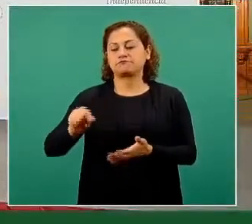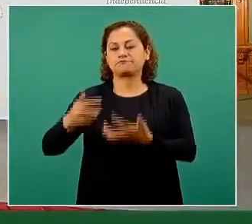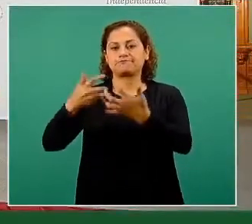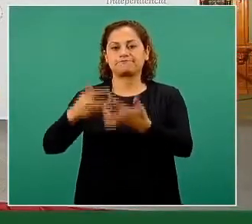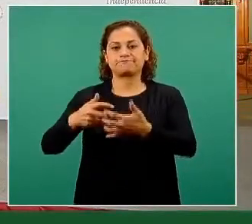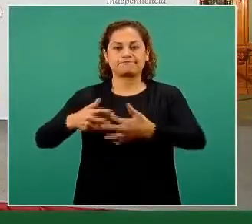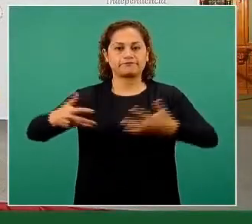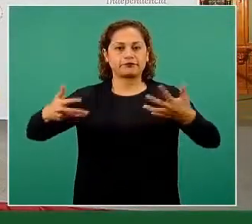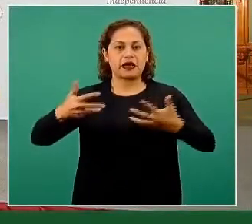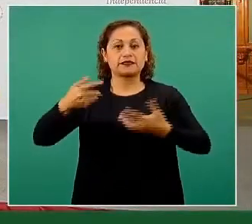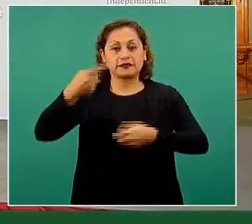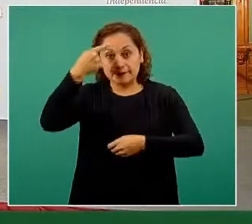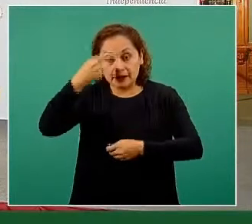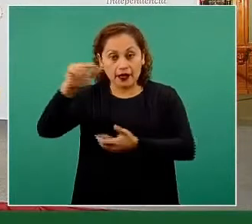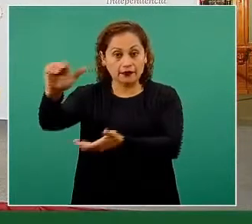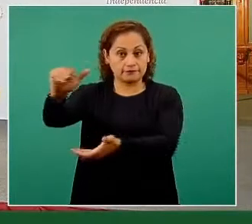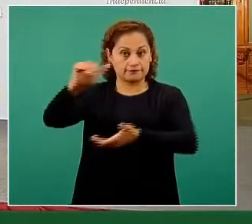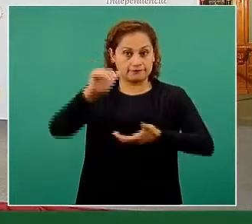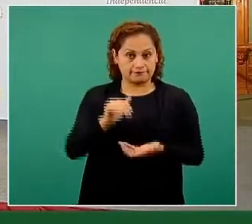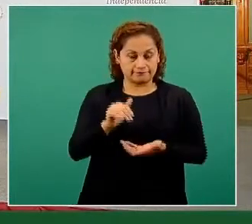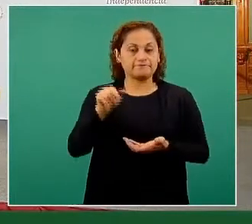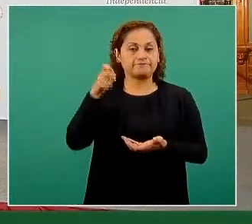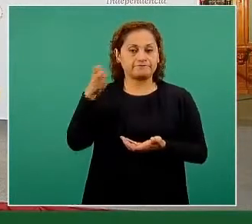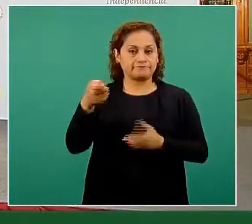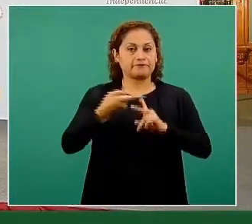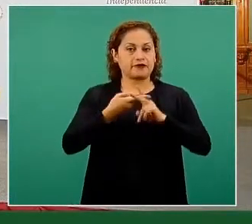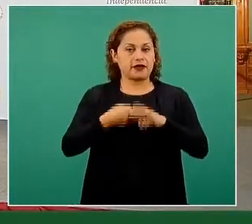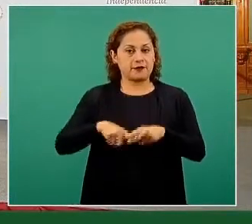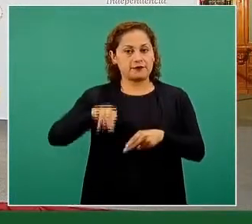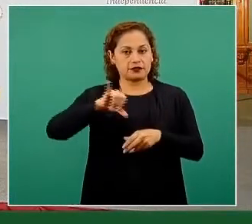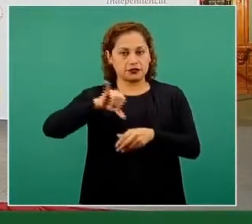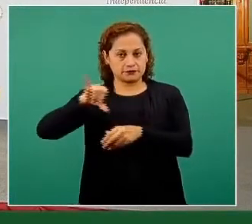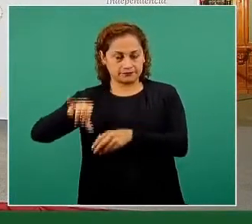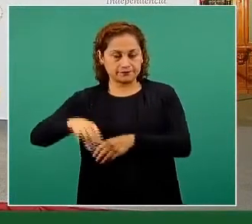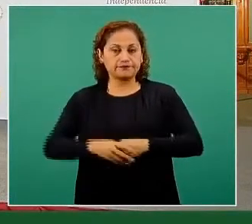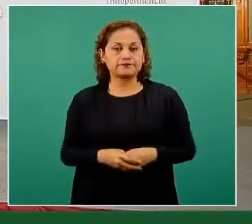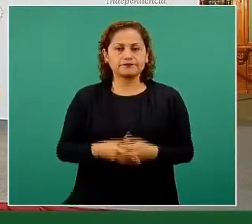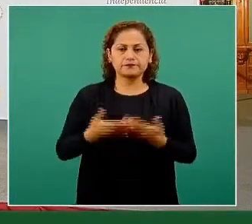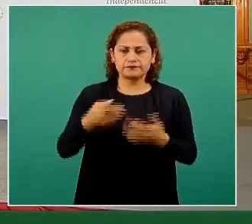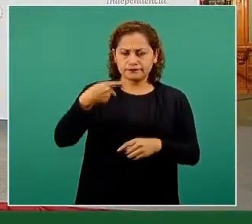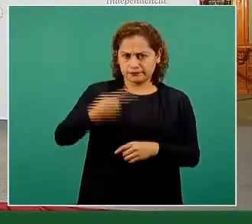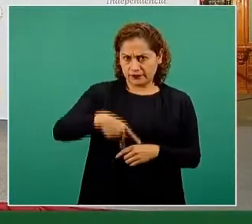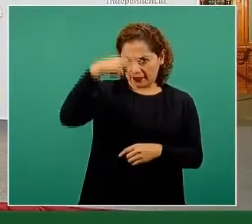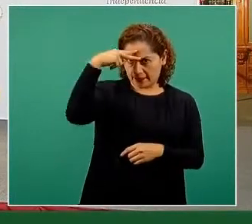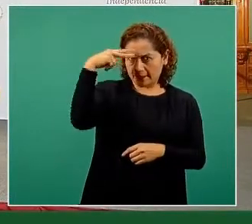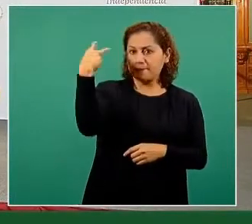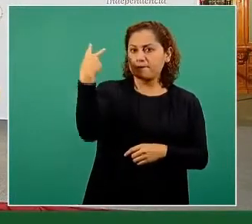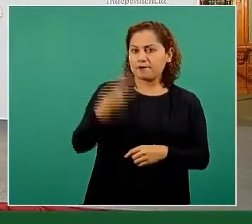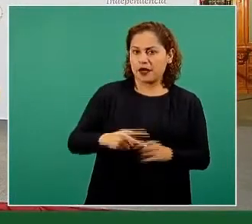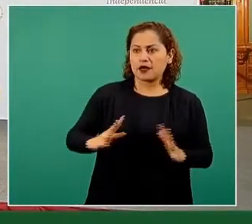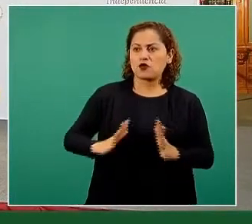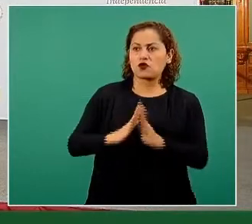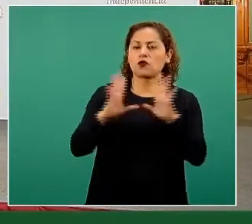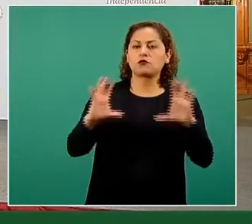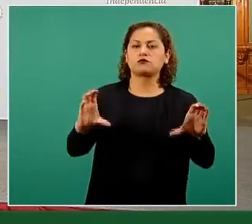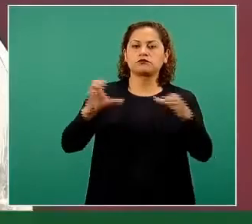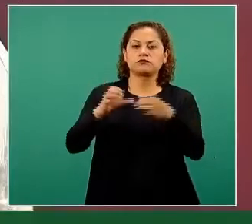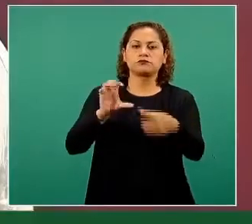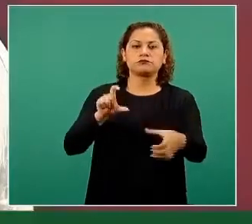y empezar las pruebas de envasado. En México, quien está participando en esto es una empresa